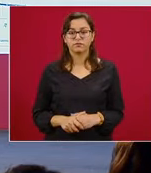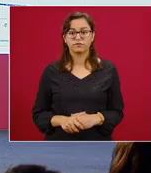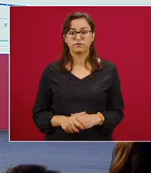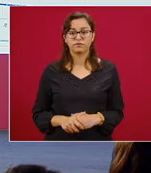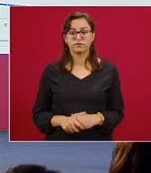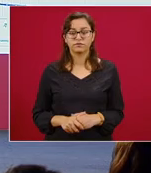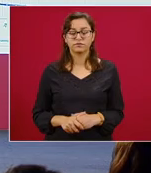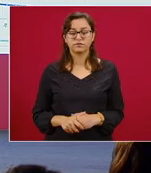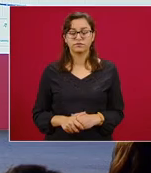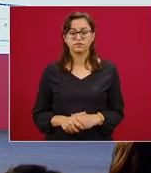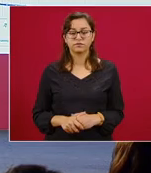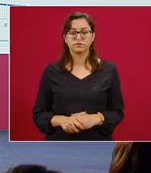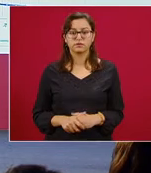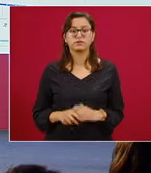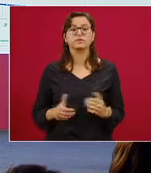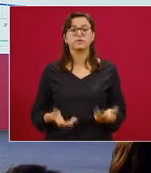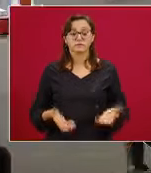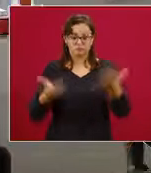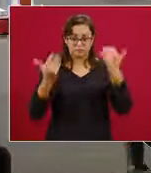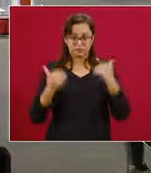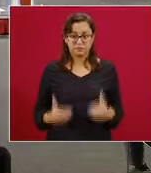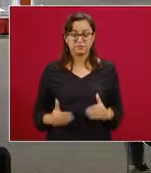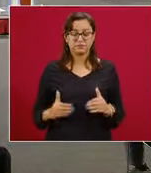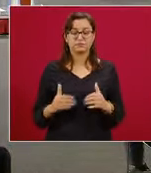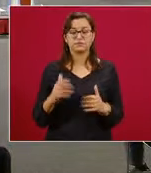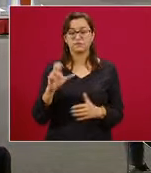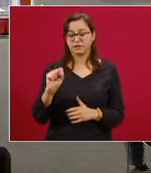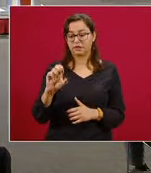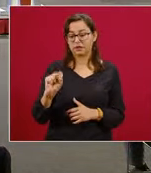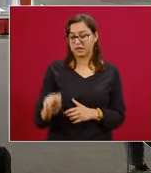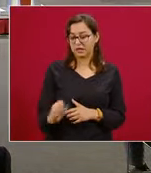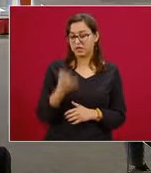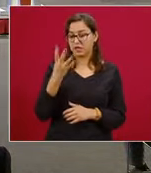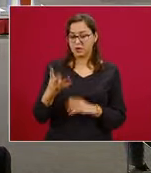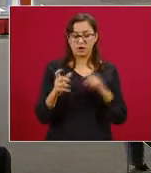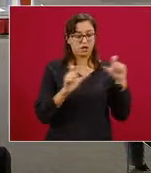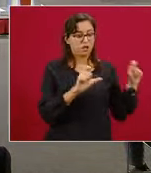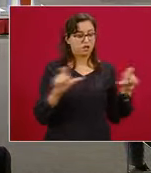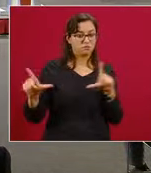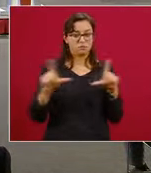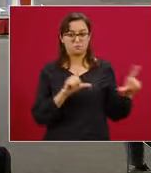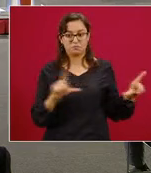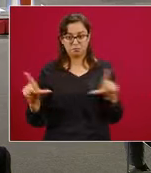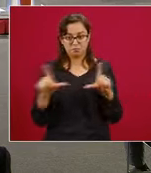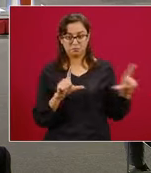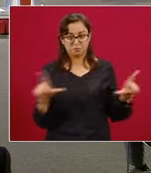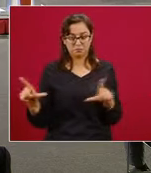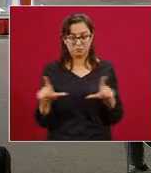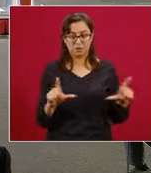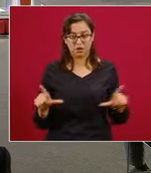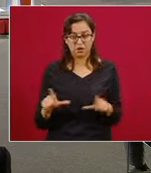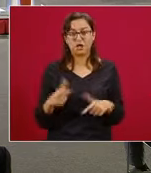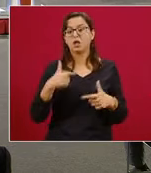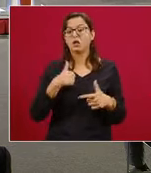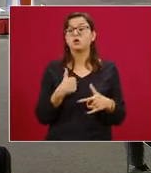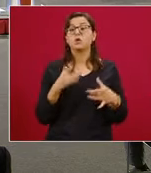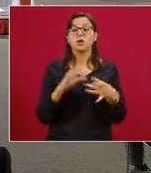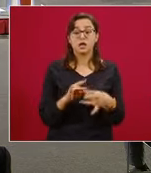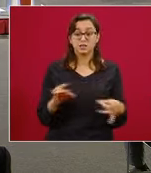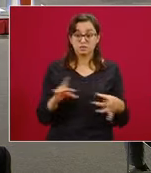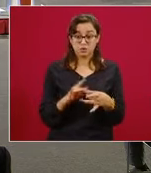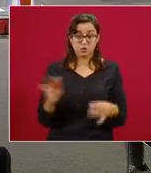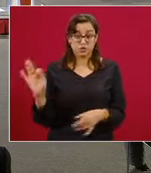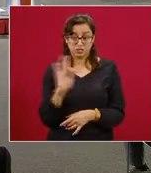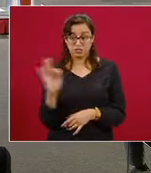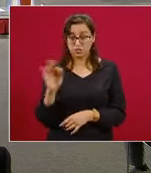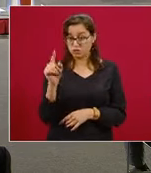en la siguiente secuencia de 64 diapositivas vamos a estar viendo lo siguiente. Explico para cualquier persona que no esté